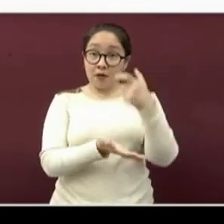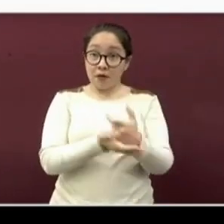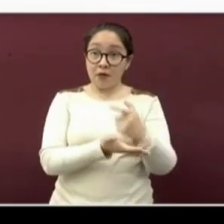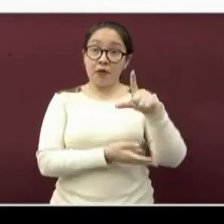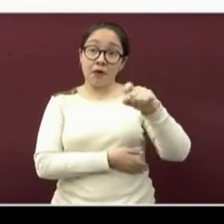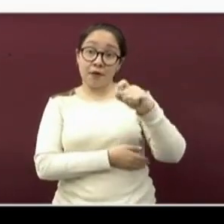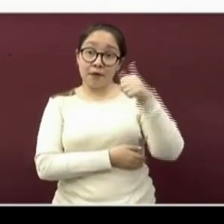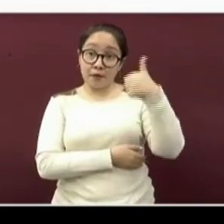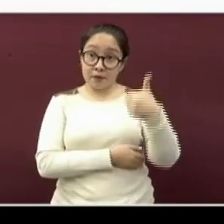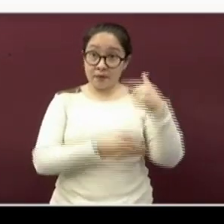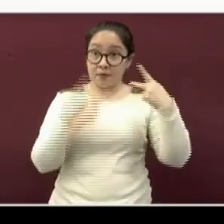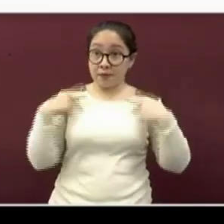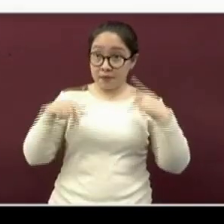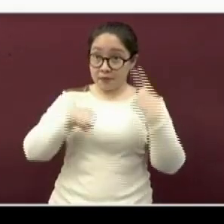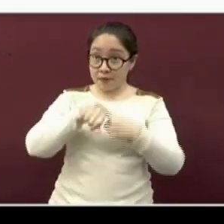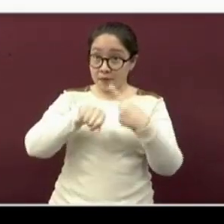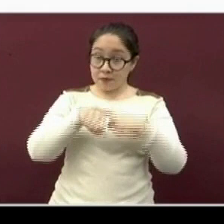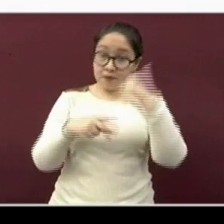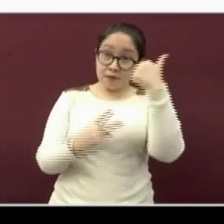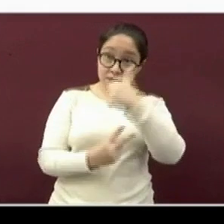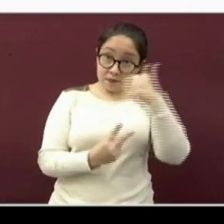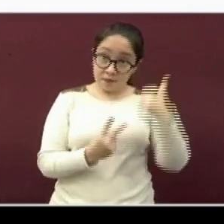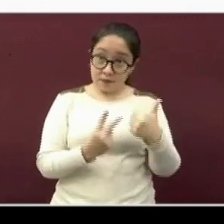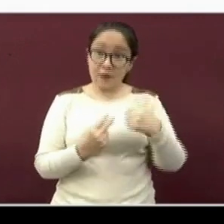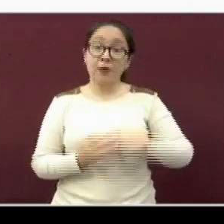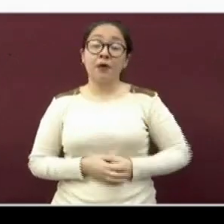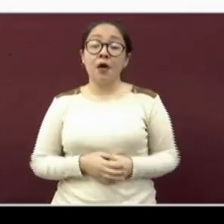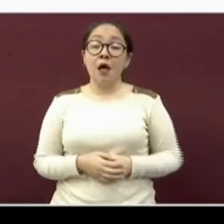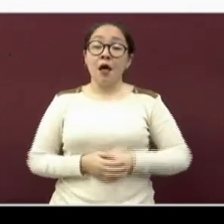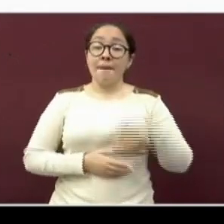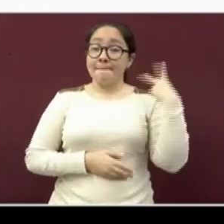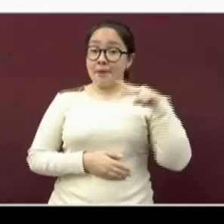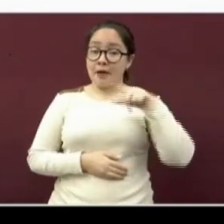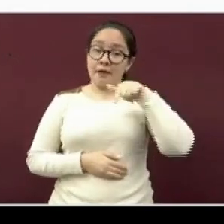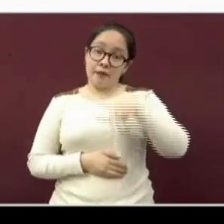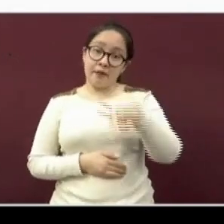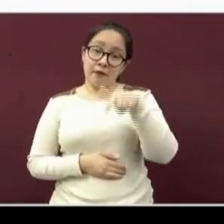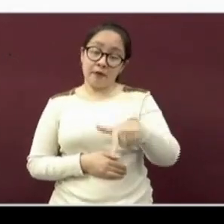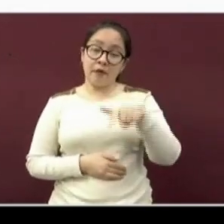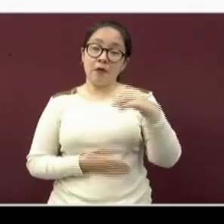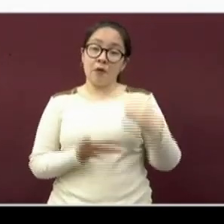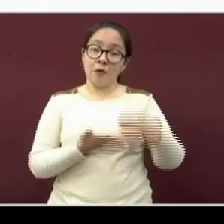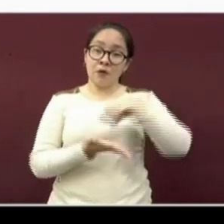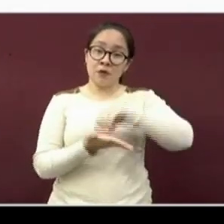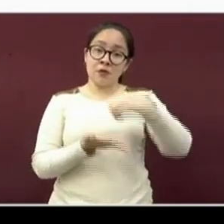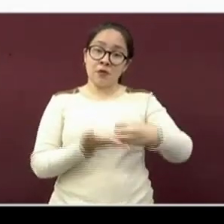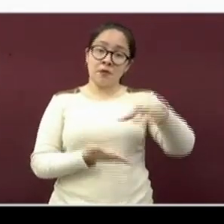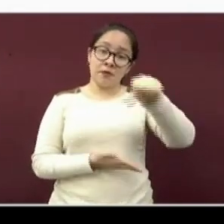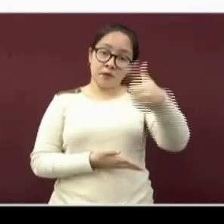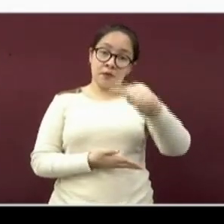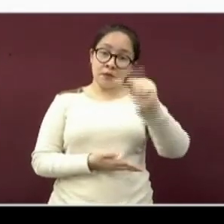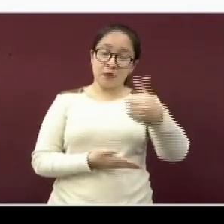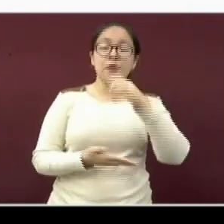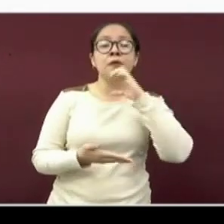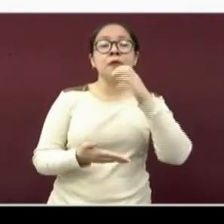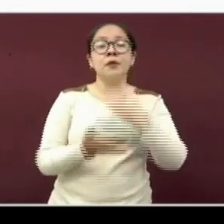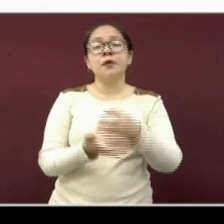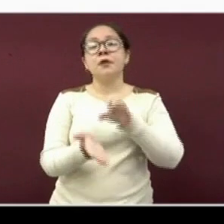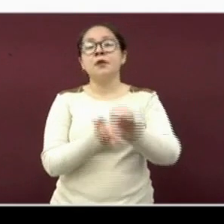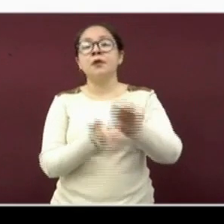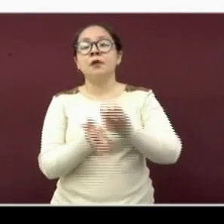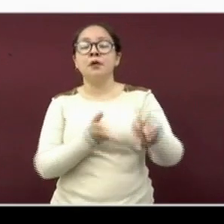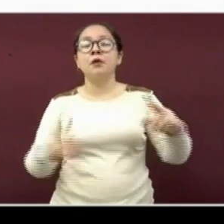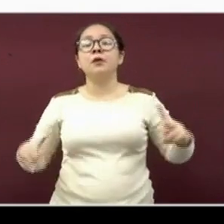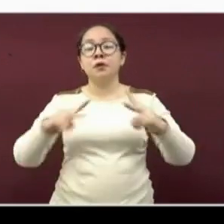casos cada uno. El de Veracruz, 17. Orizaba, 11. Y ahora Coatepec y Poza